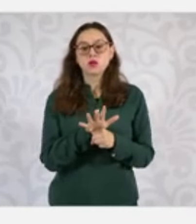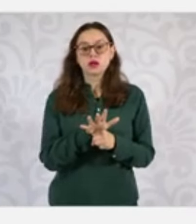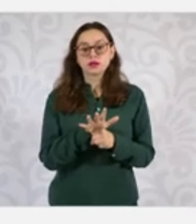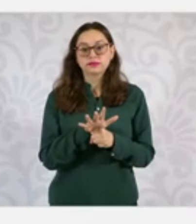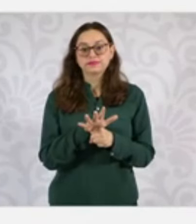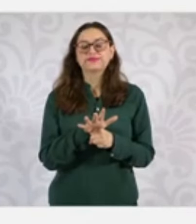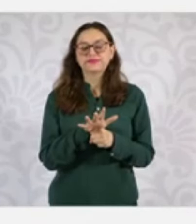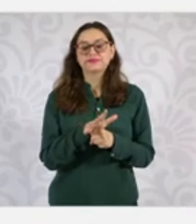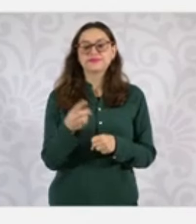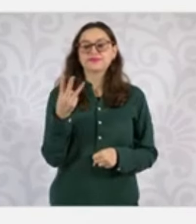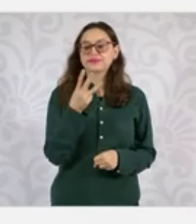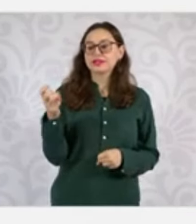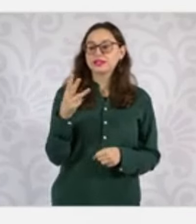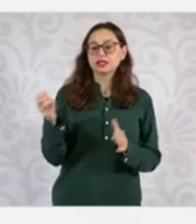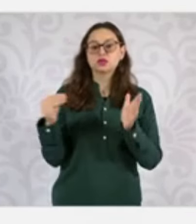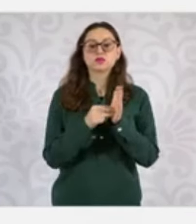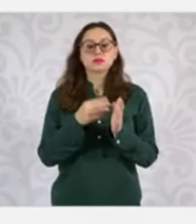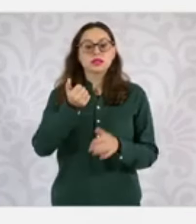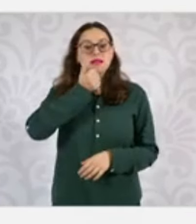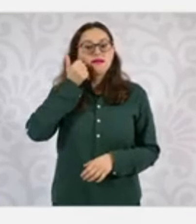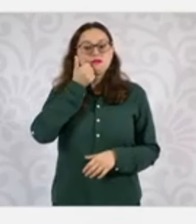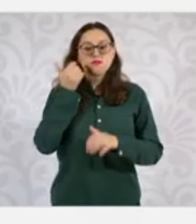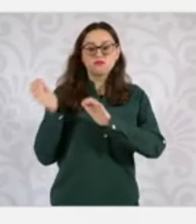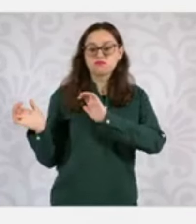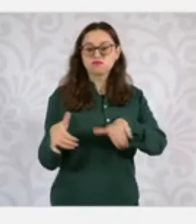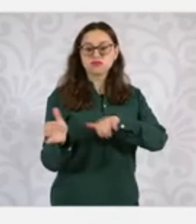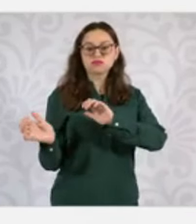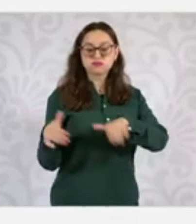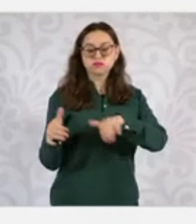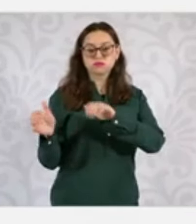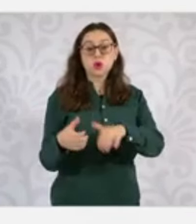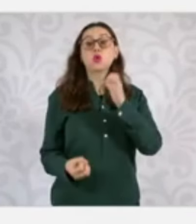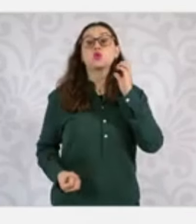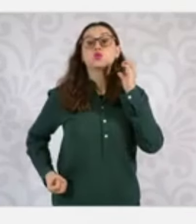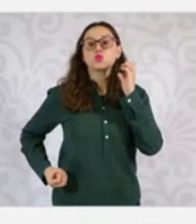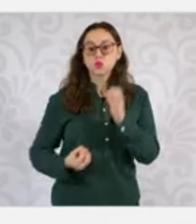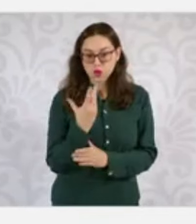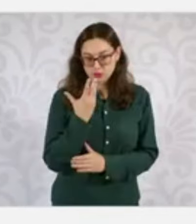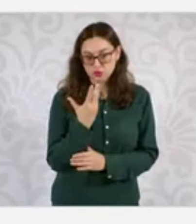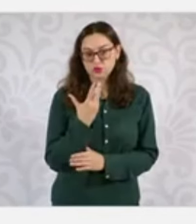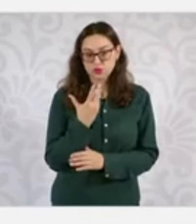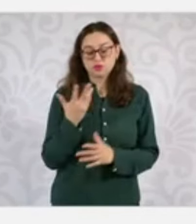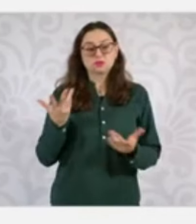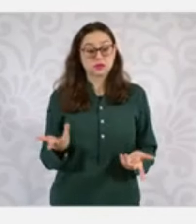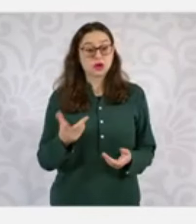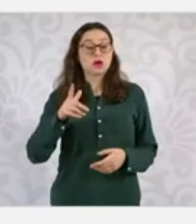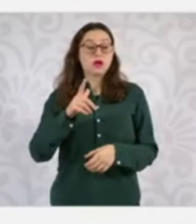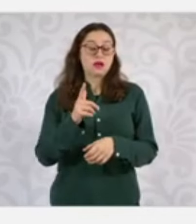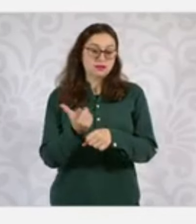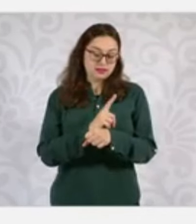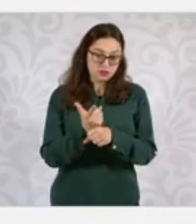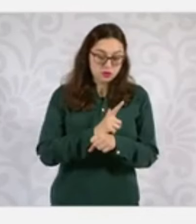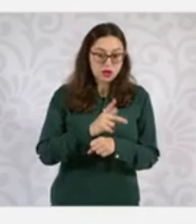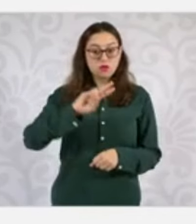por lo menos 300 mil nuevos lugares, en instituciones públicas y además